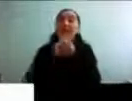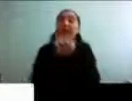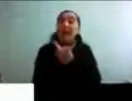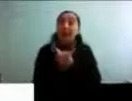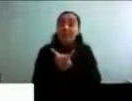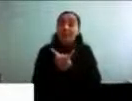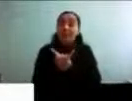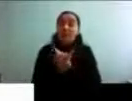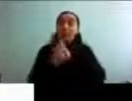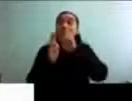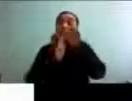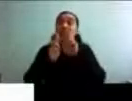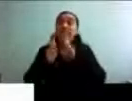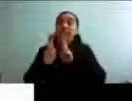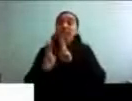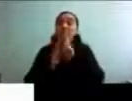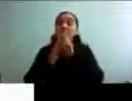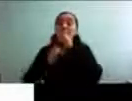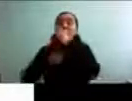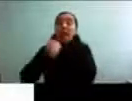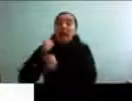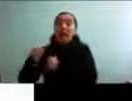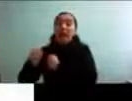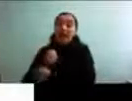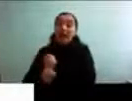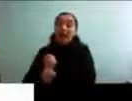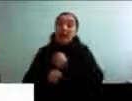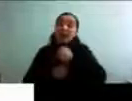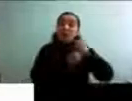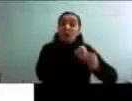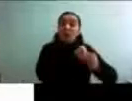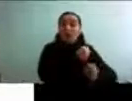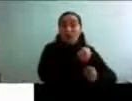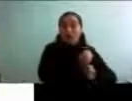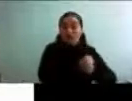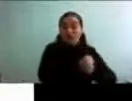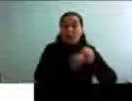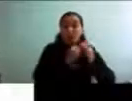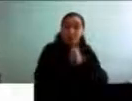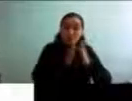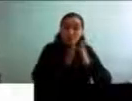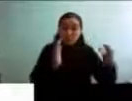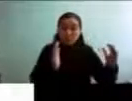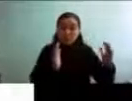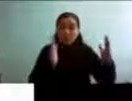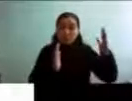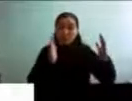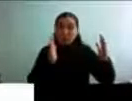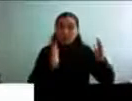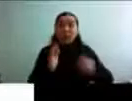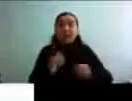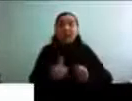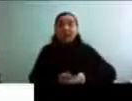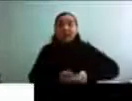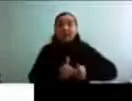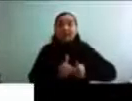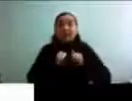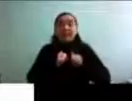que es un tremendo tema cuando se trata de personas mayores porque uno de los grandes desafíos es